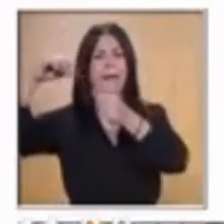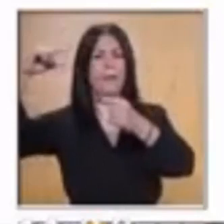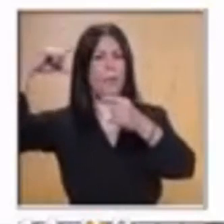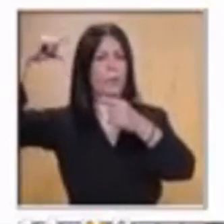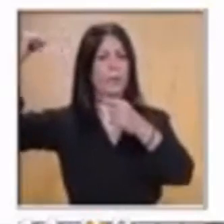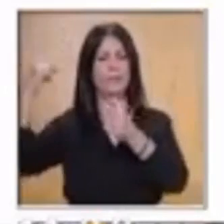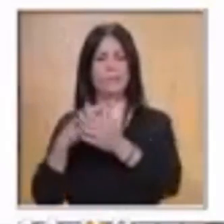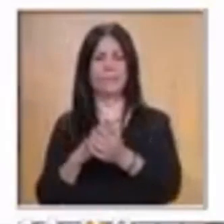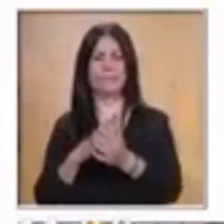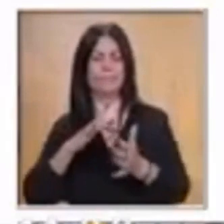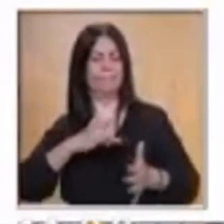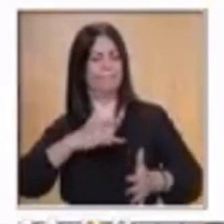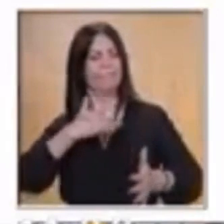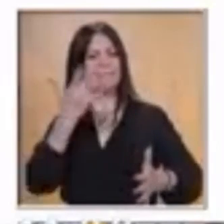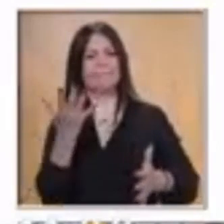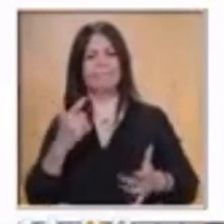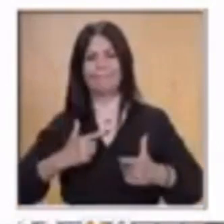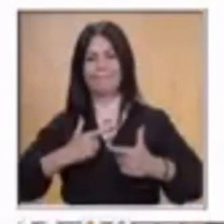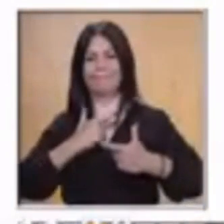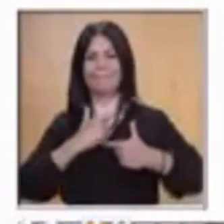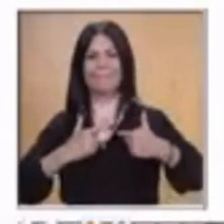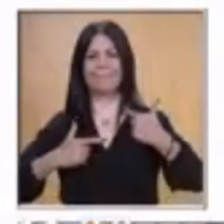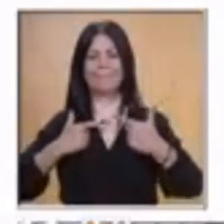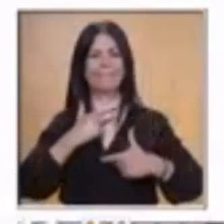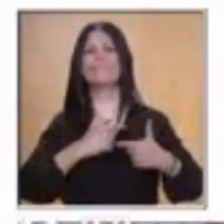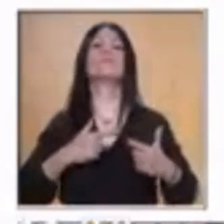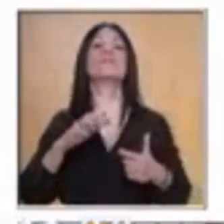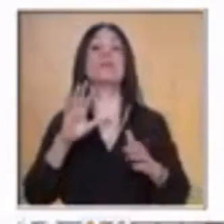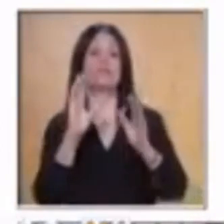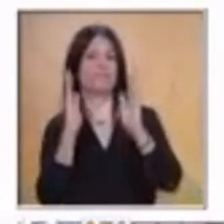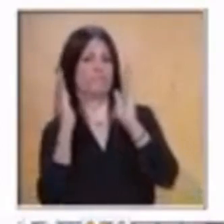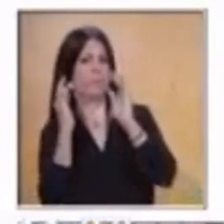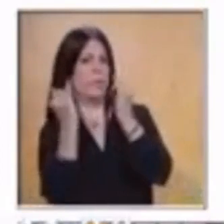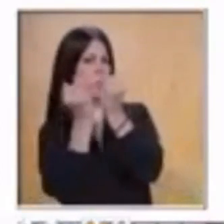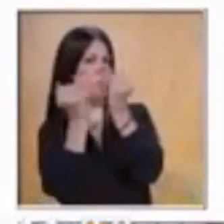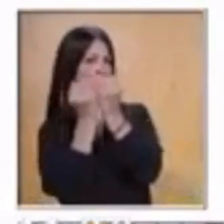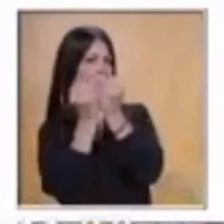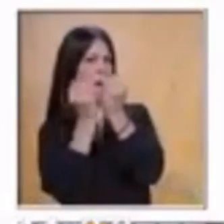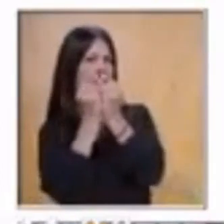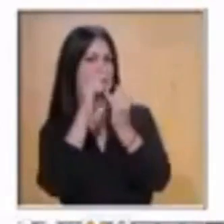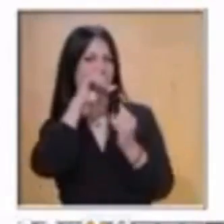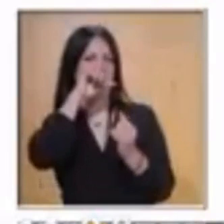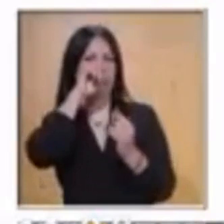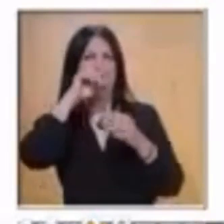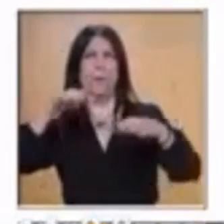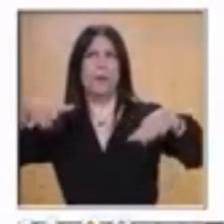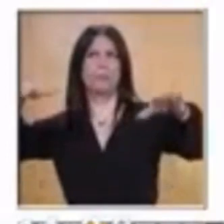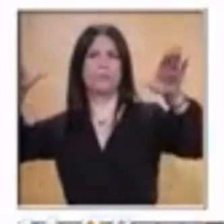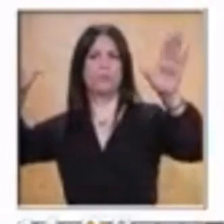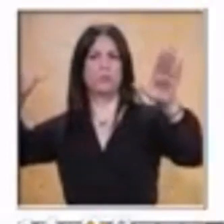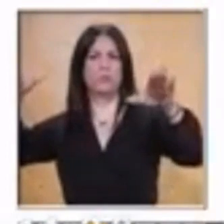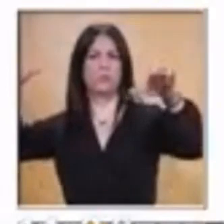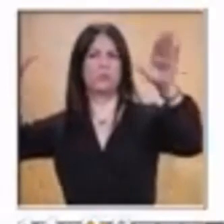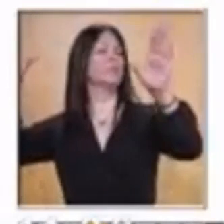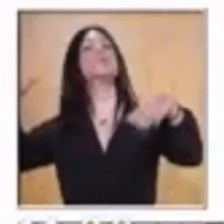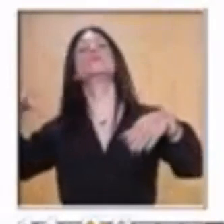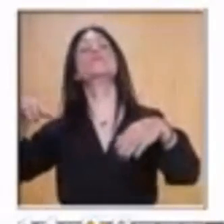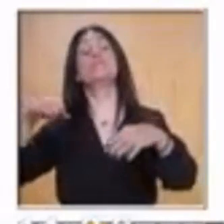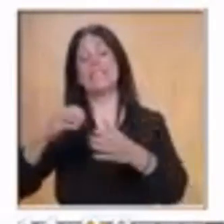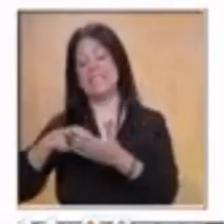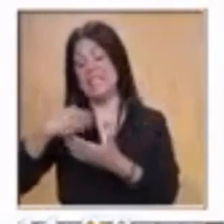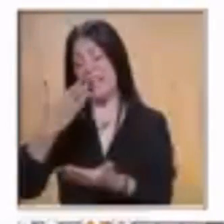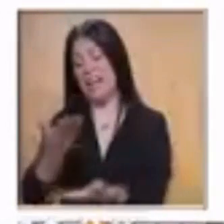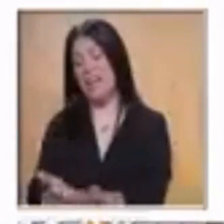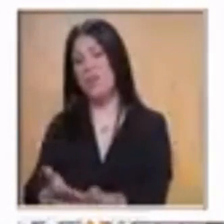Lo comparó con un ave fénix. Se le cayó el queso. El zorro.